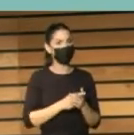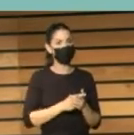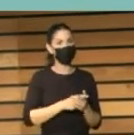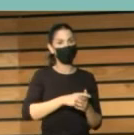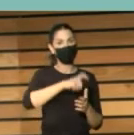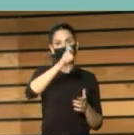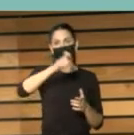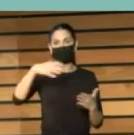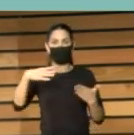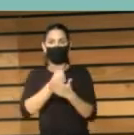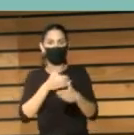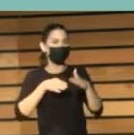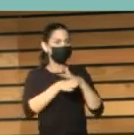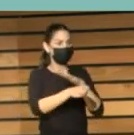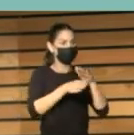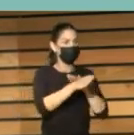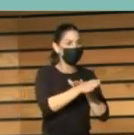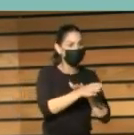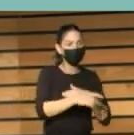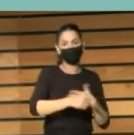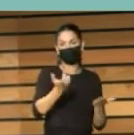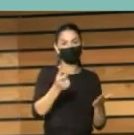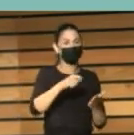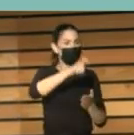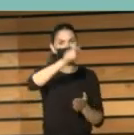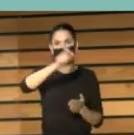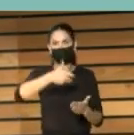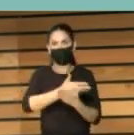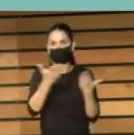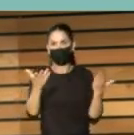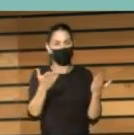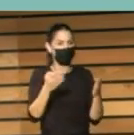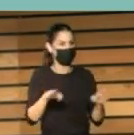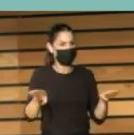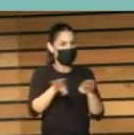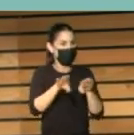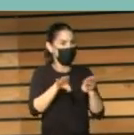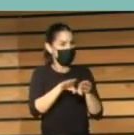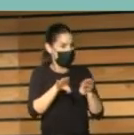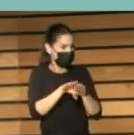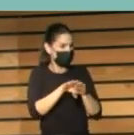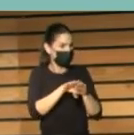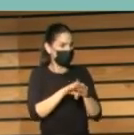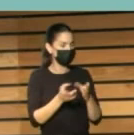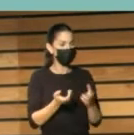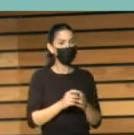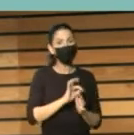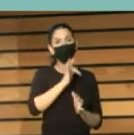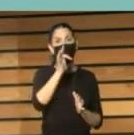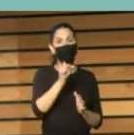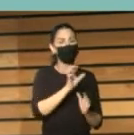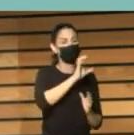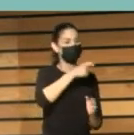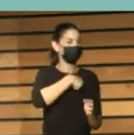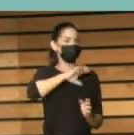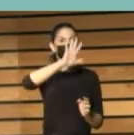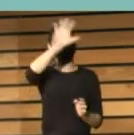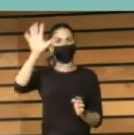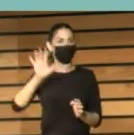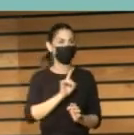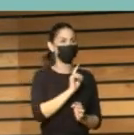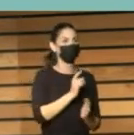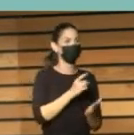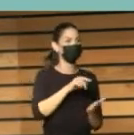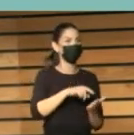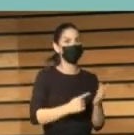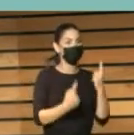y asequibles para toda la ciudadanía por igual y además teniendo en cuenta las particularidades del territorio. En el caso de la isla